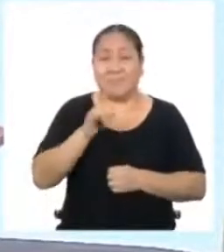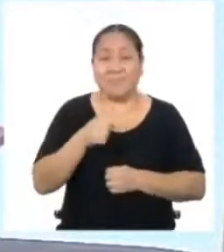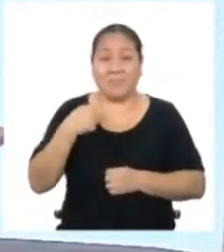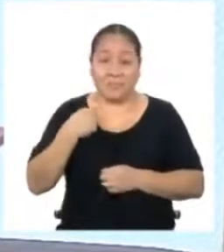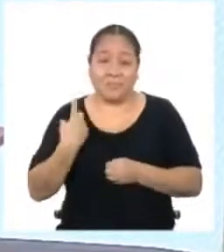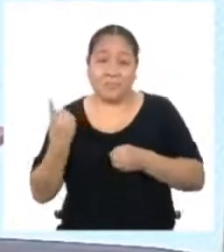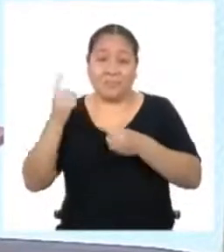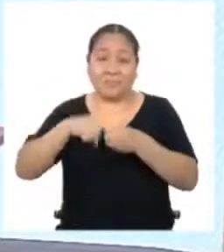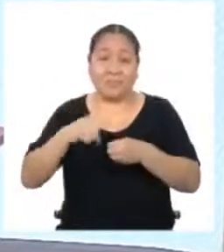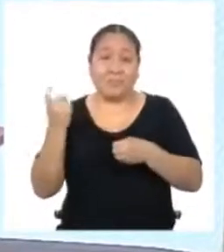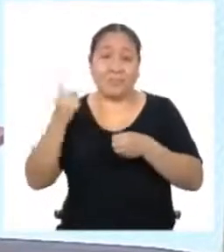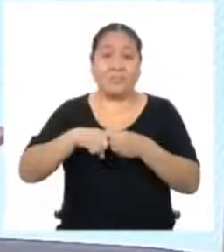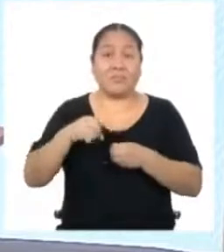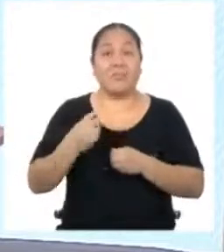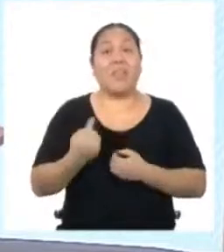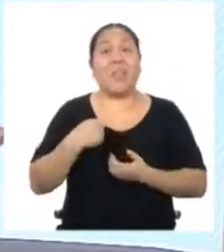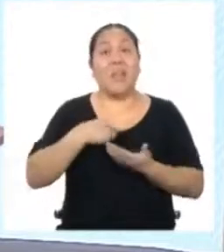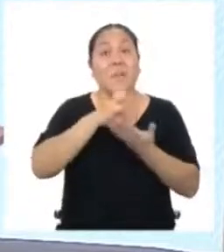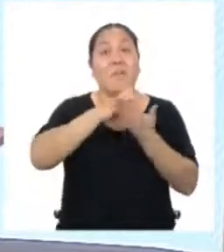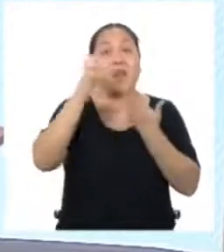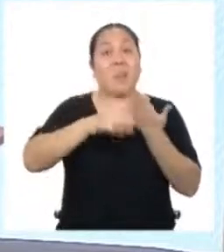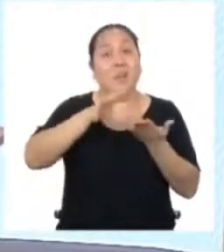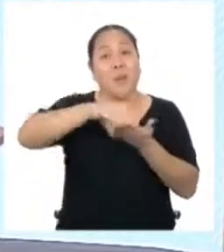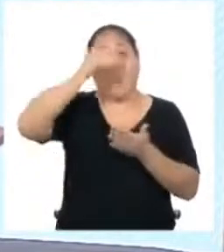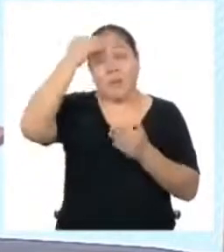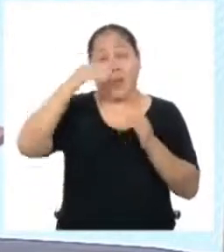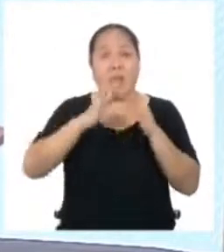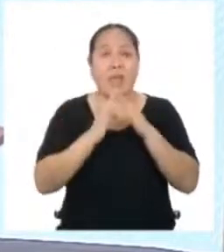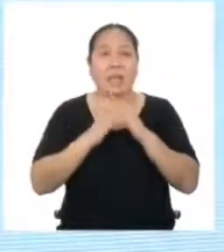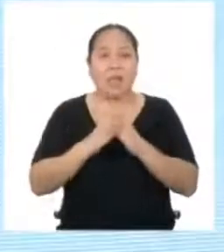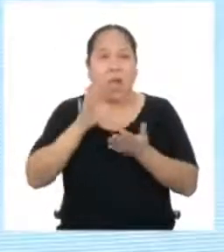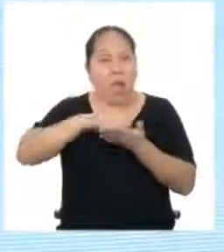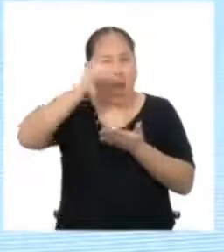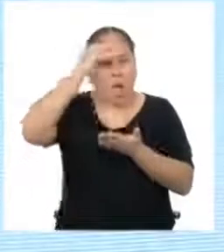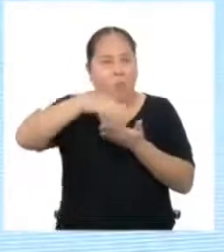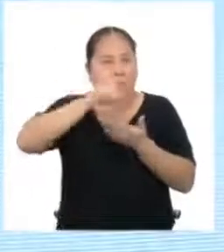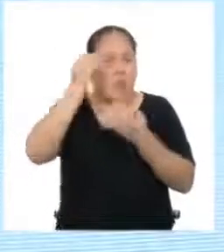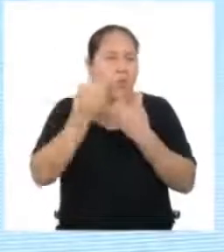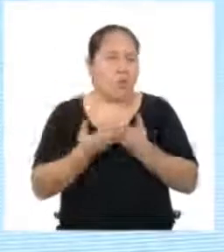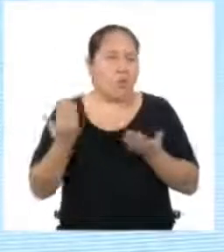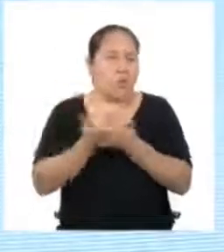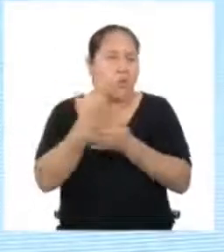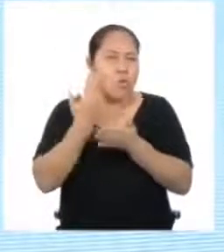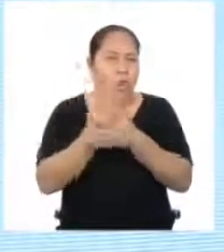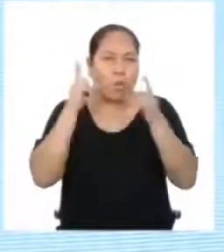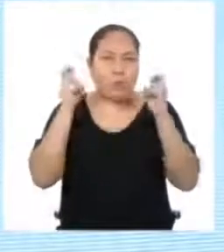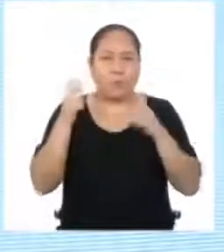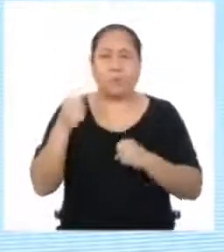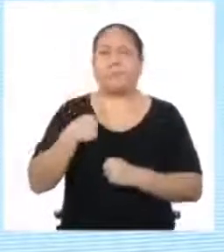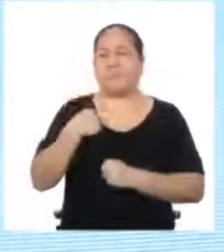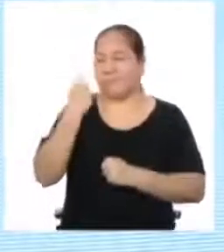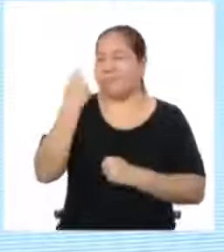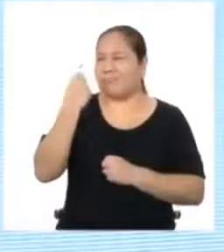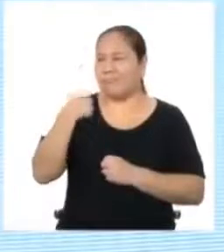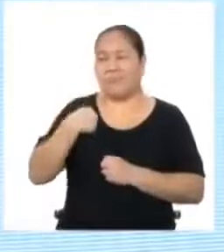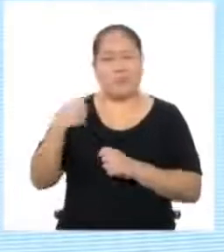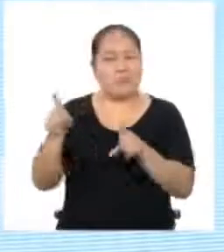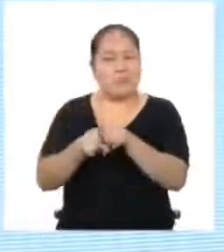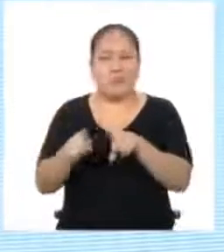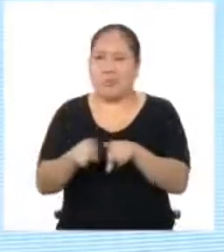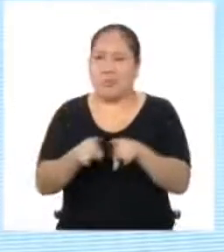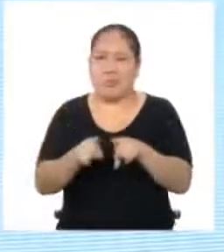que estoy participando en los programas de Aprendo en Casa, estoy aprendiendo muchas cosas nuevas Te entiendo, yo también Y